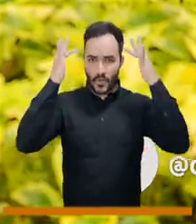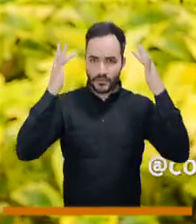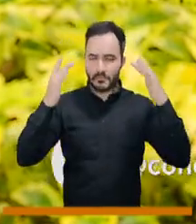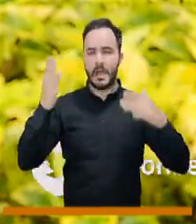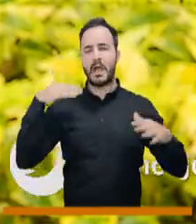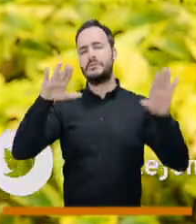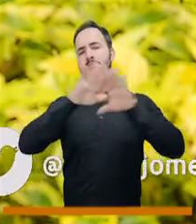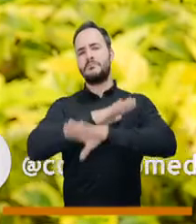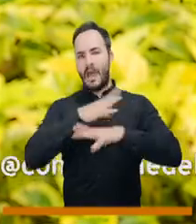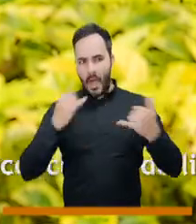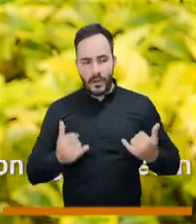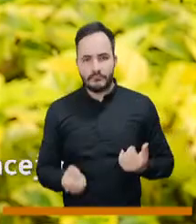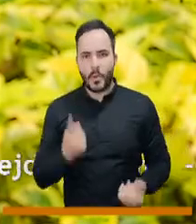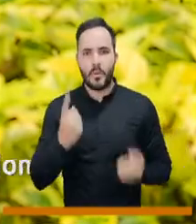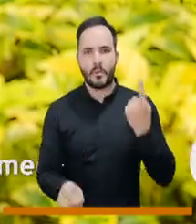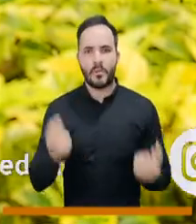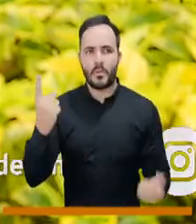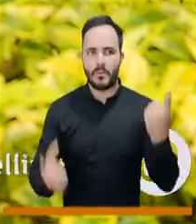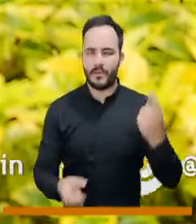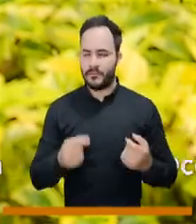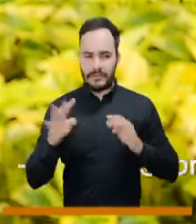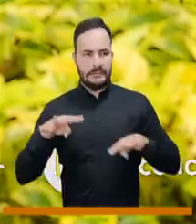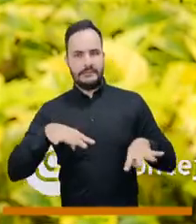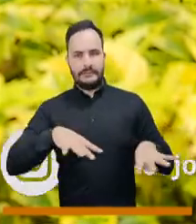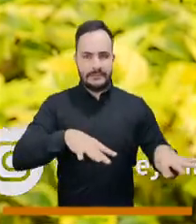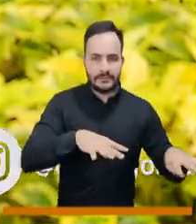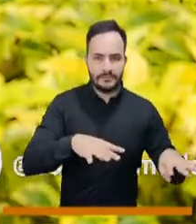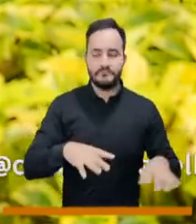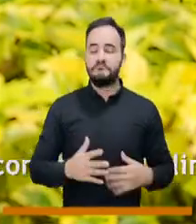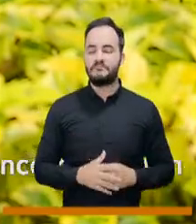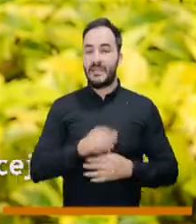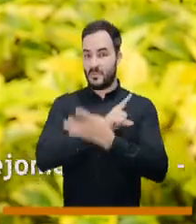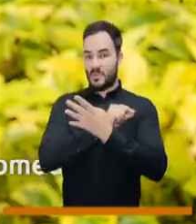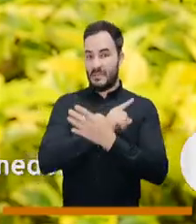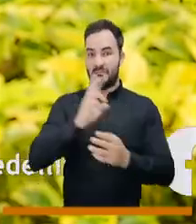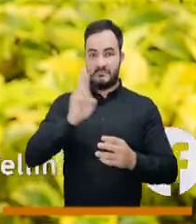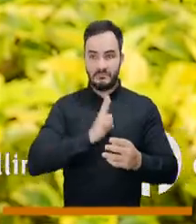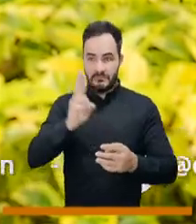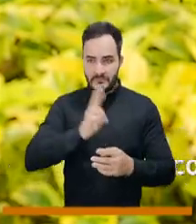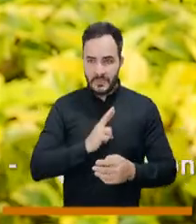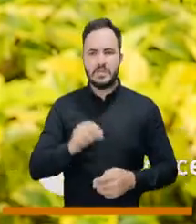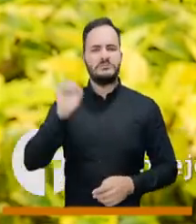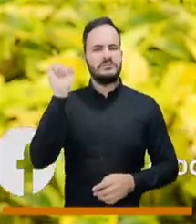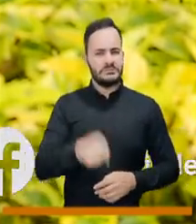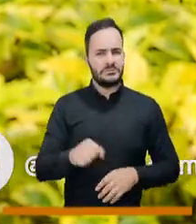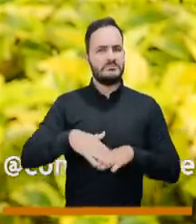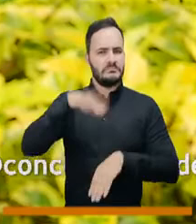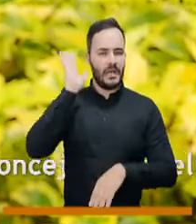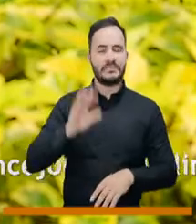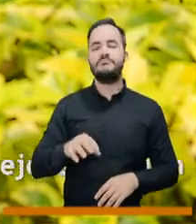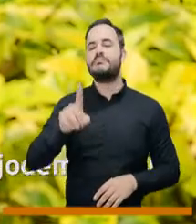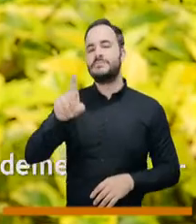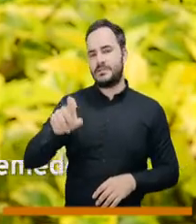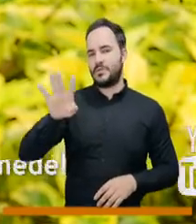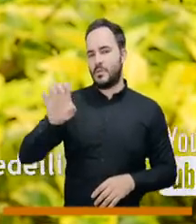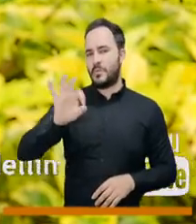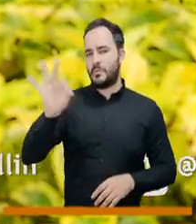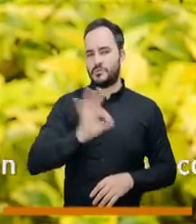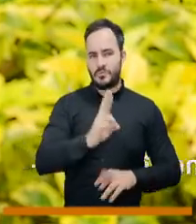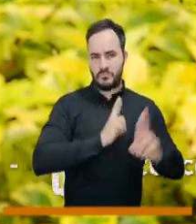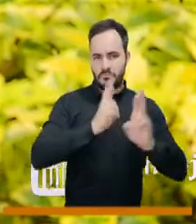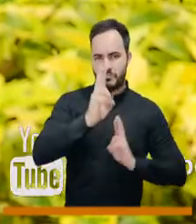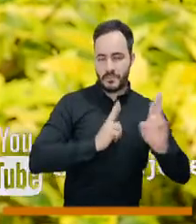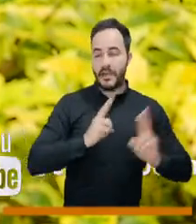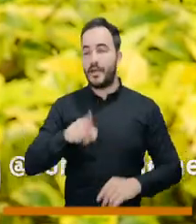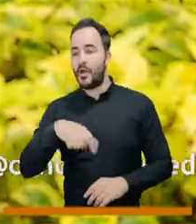Pues tenemos una encuesta que ya está rodando en Twitter, por ejemplo, donde la respuesta dice sí, es más común el 69% y el 31